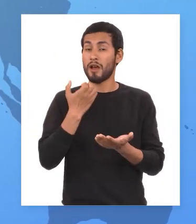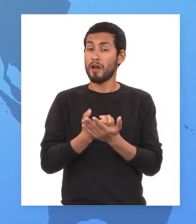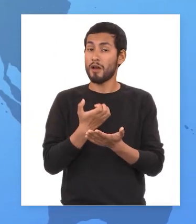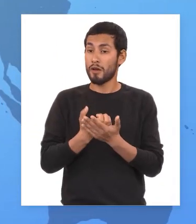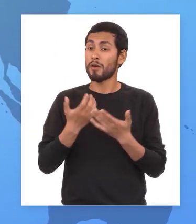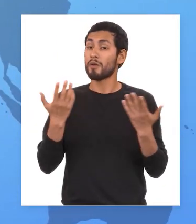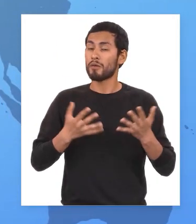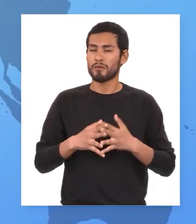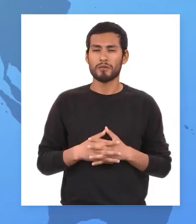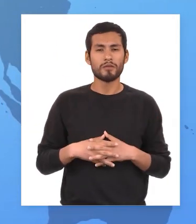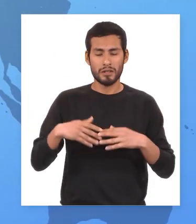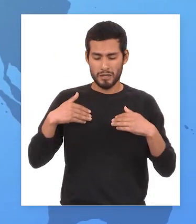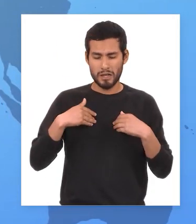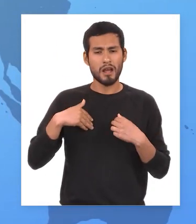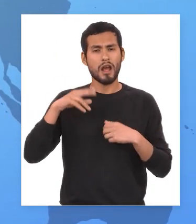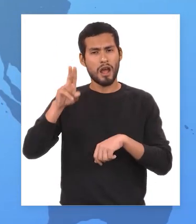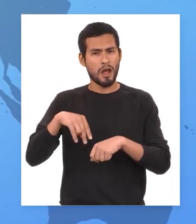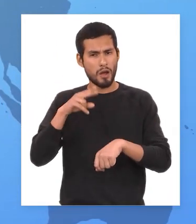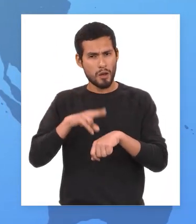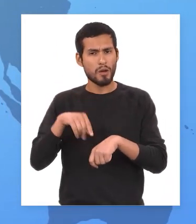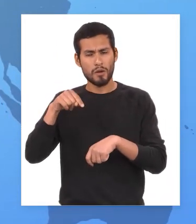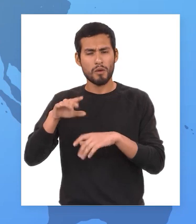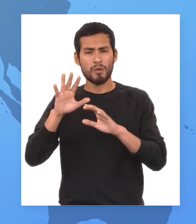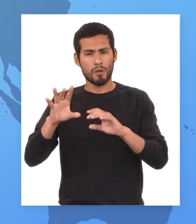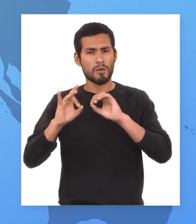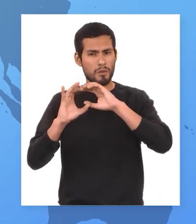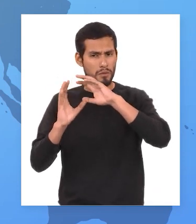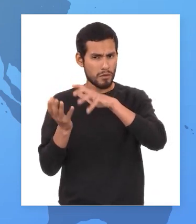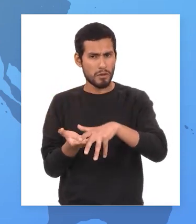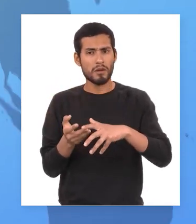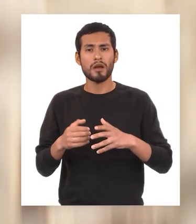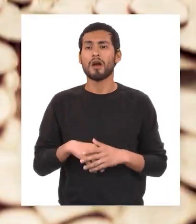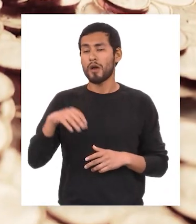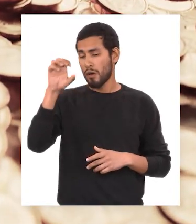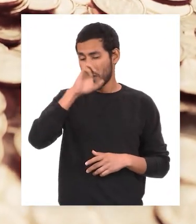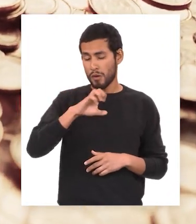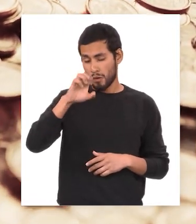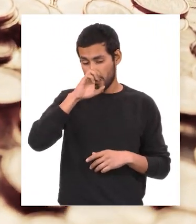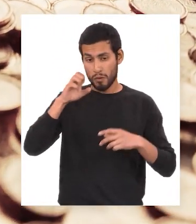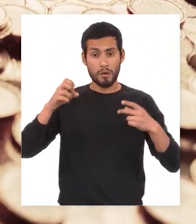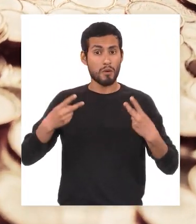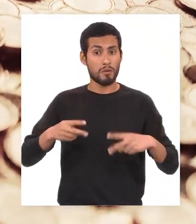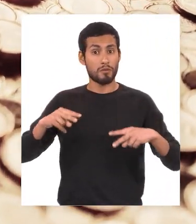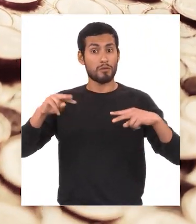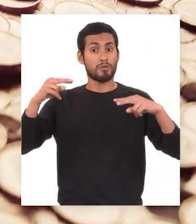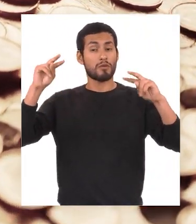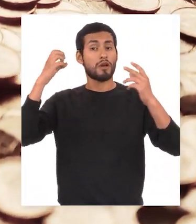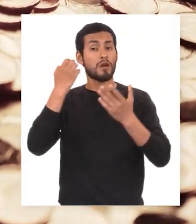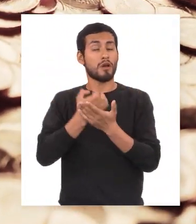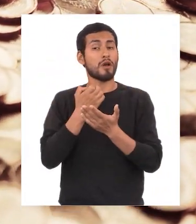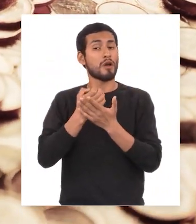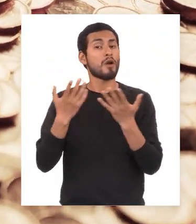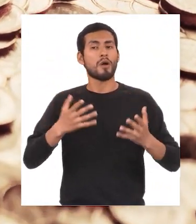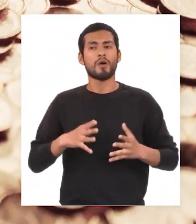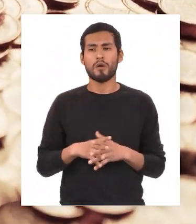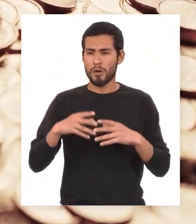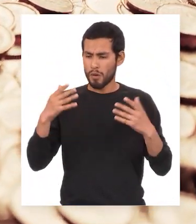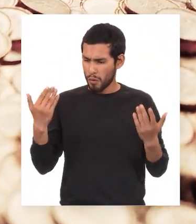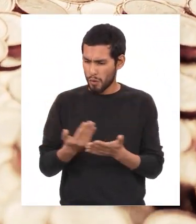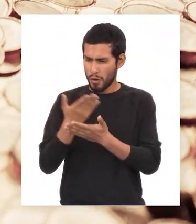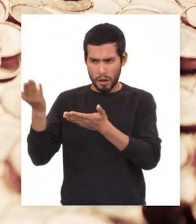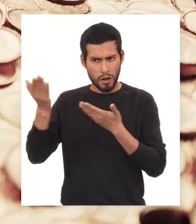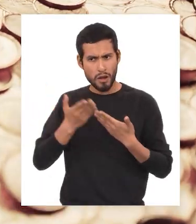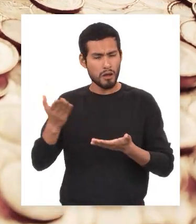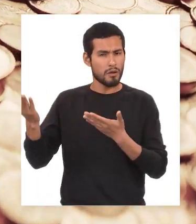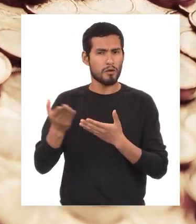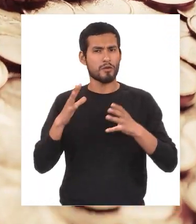económico se utilizaron recursos naturales de medio planeta europa creció económicamente con la llegada de